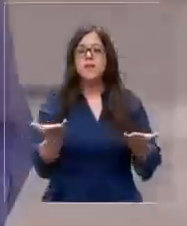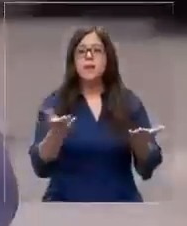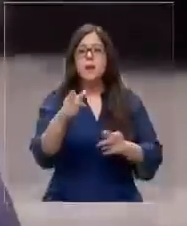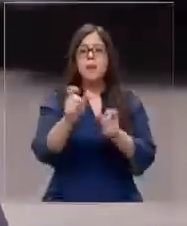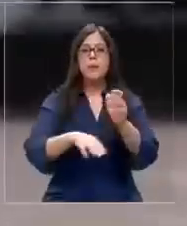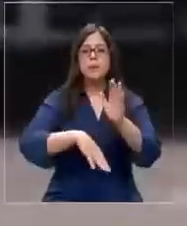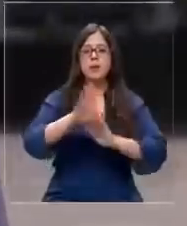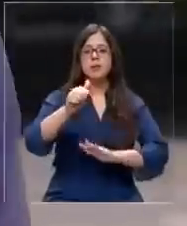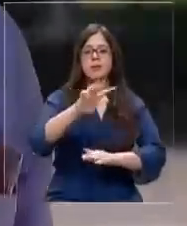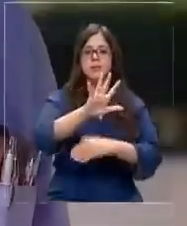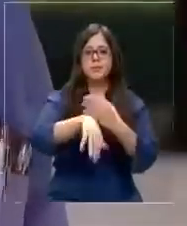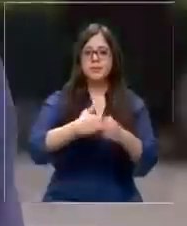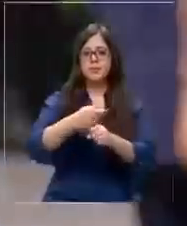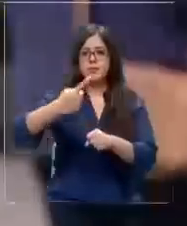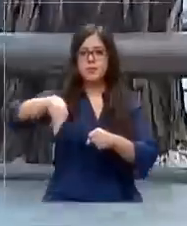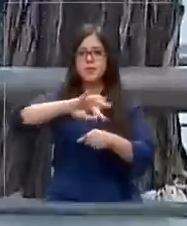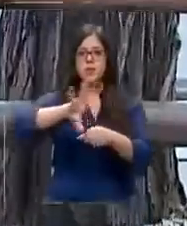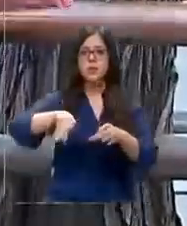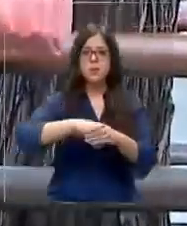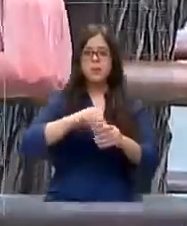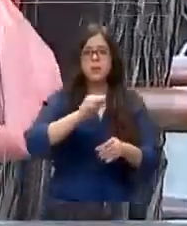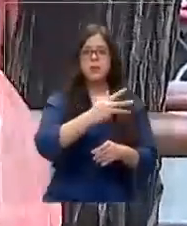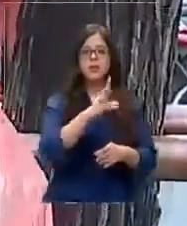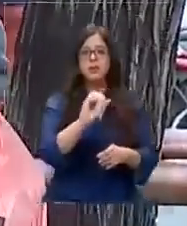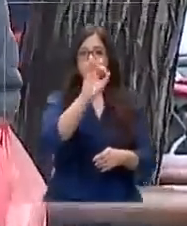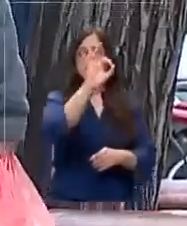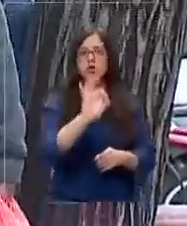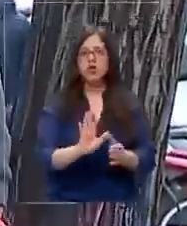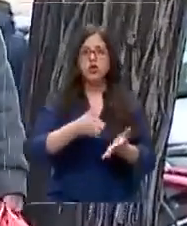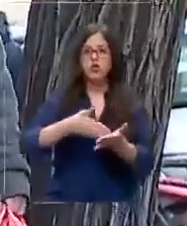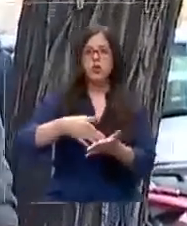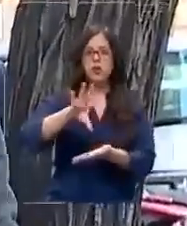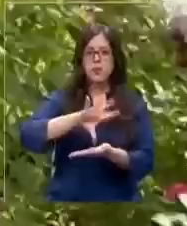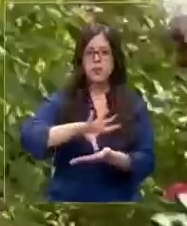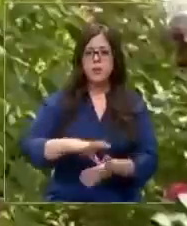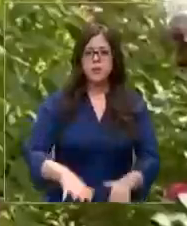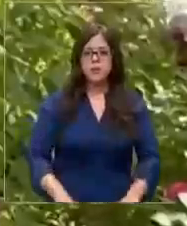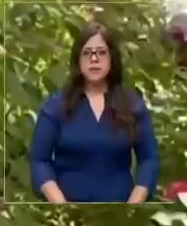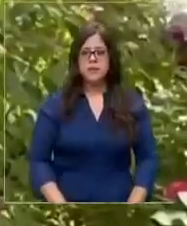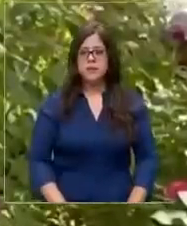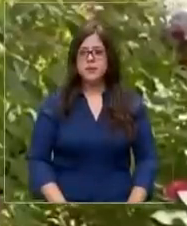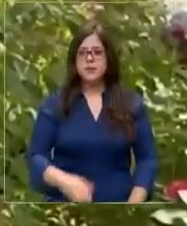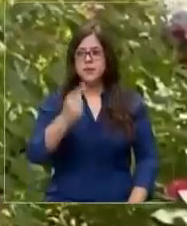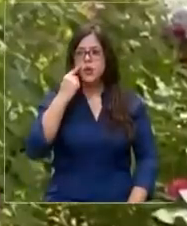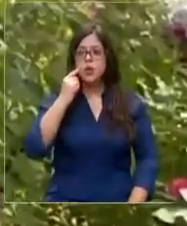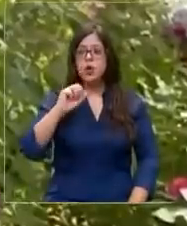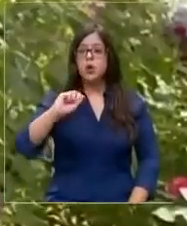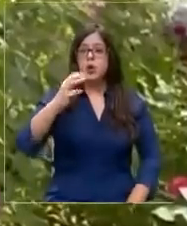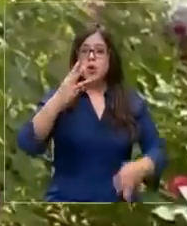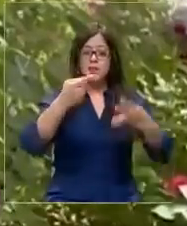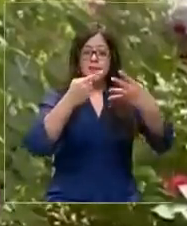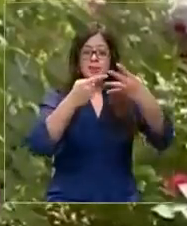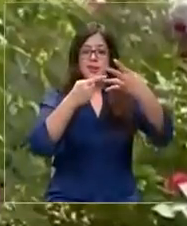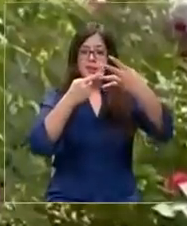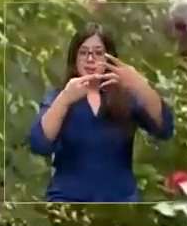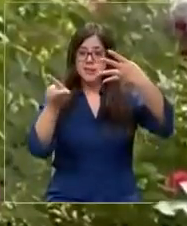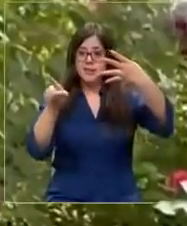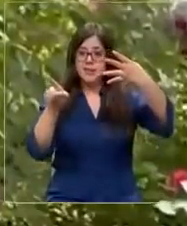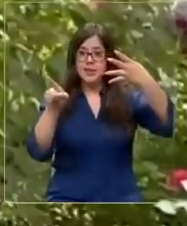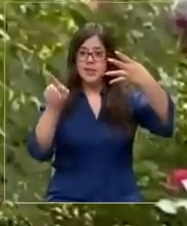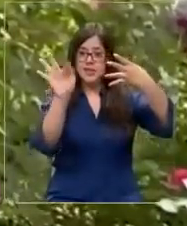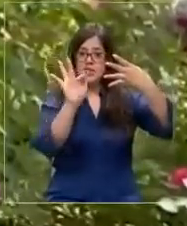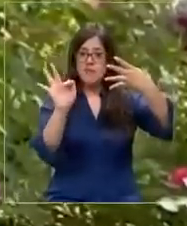65 años que pertenezcan al 90% más vulnerable del país. A partir de la tercera semana de febrero